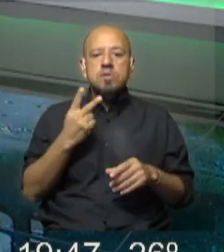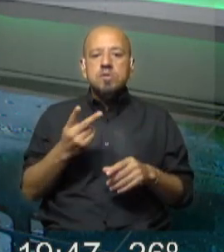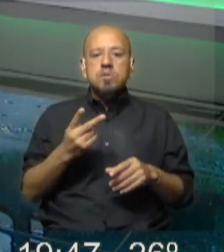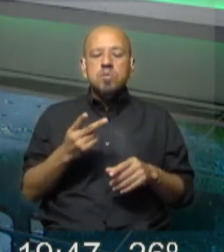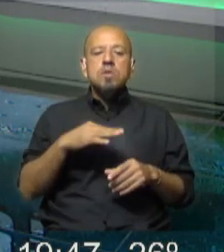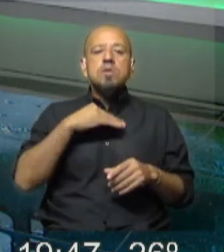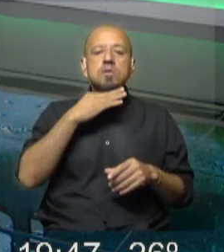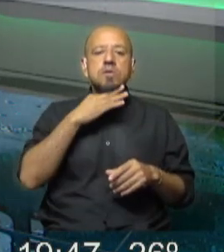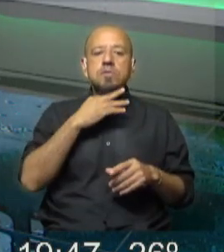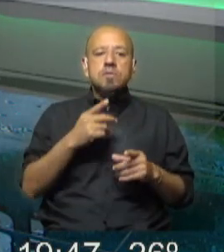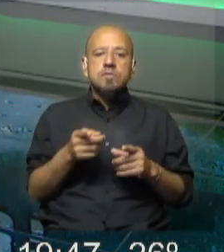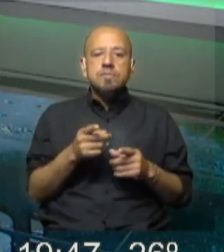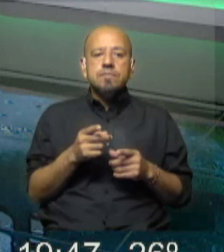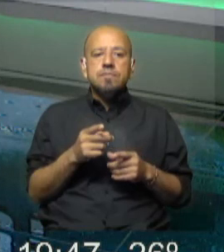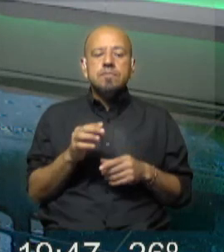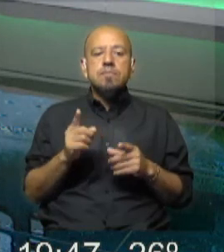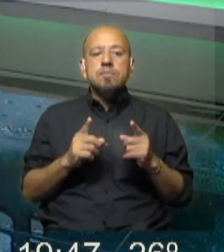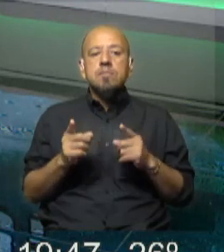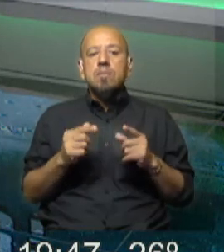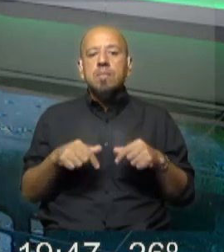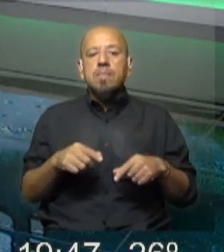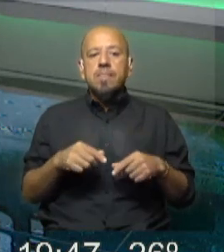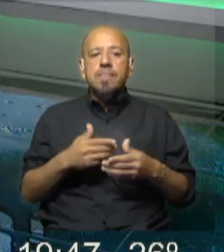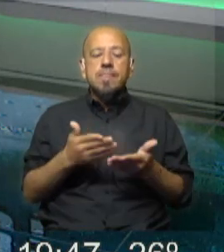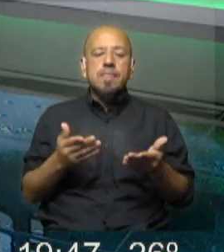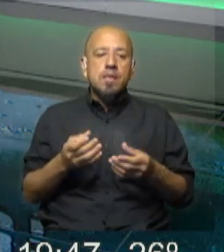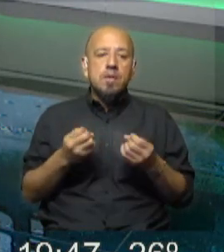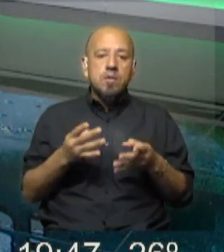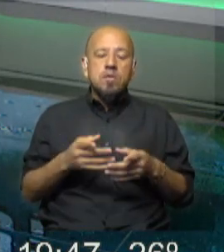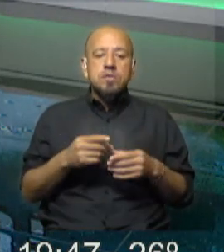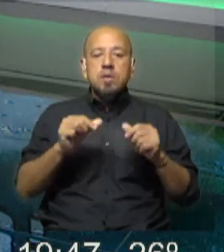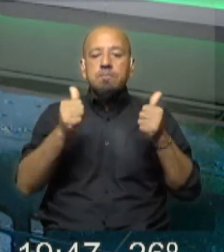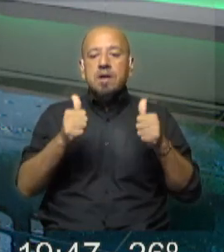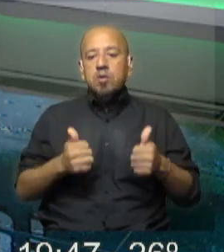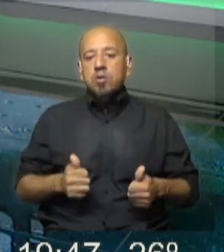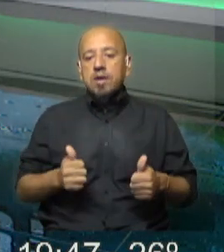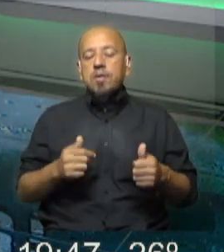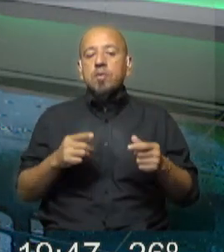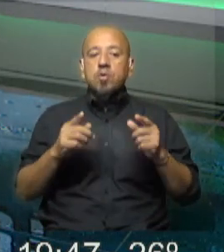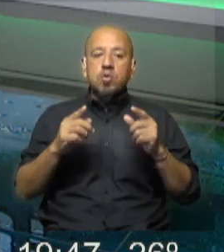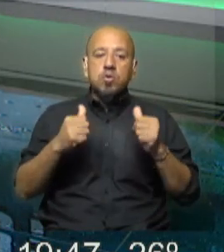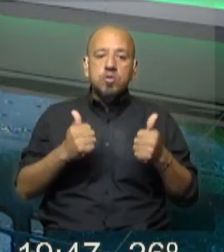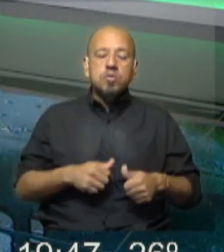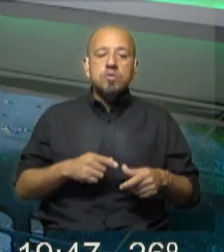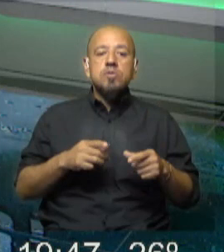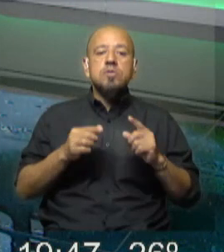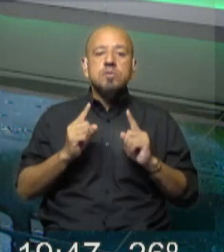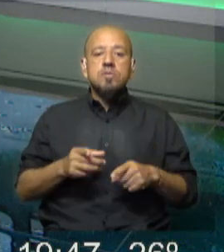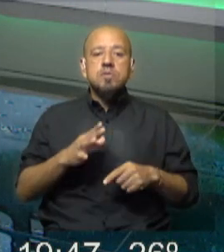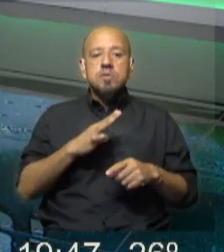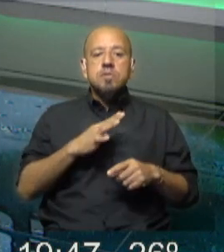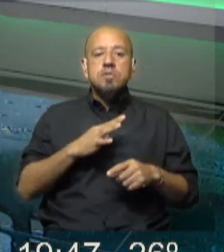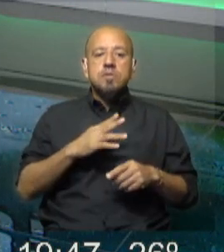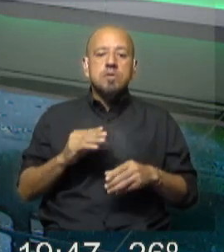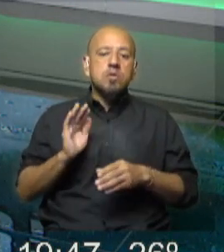Canelones y ya alguna más en lo que es el país, porque Maldonado, y esto es a nivel municipal, tiene también